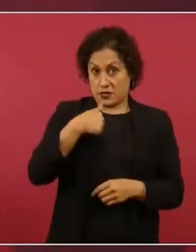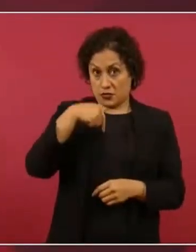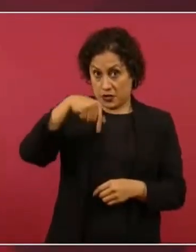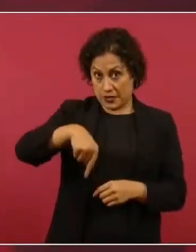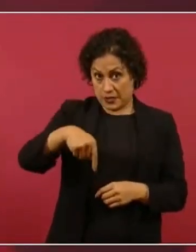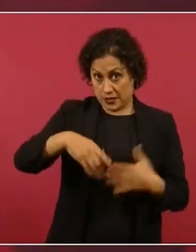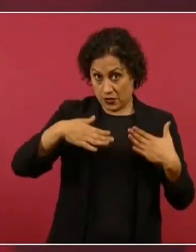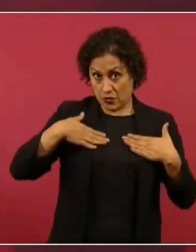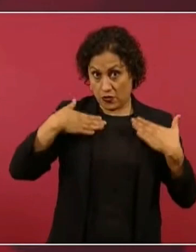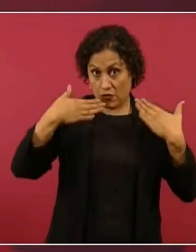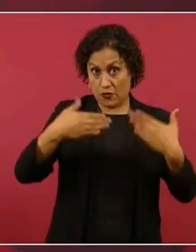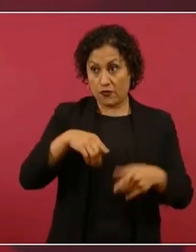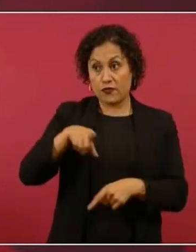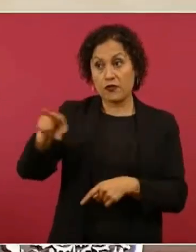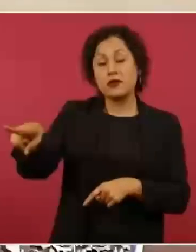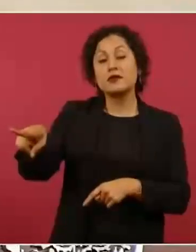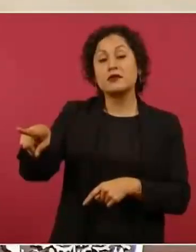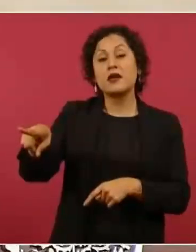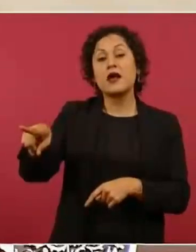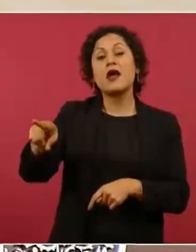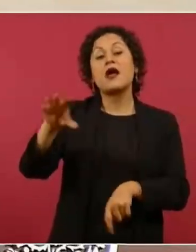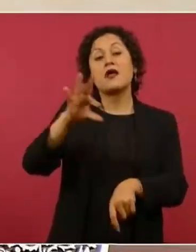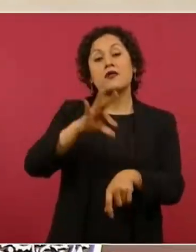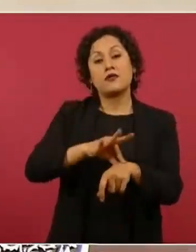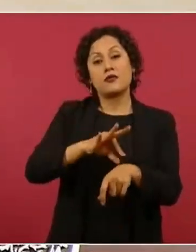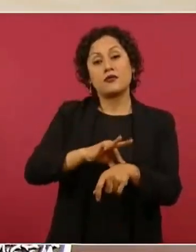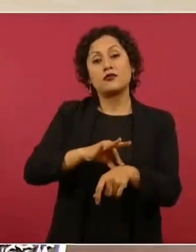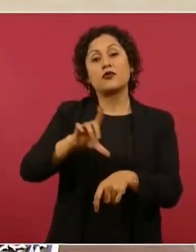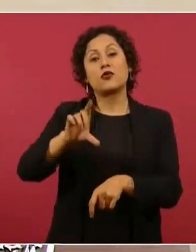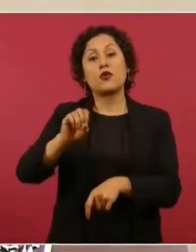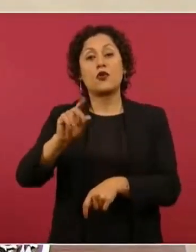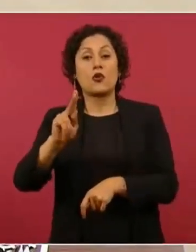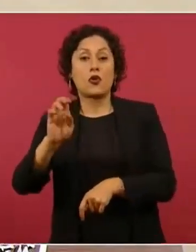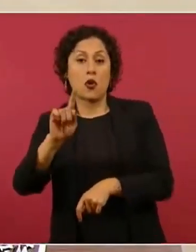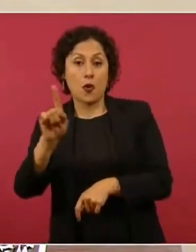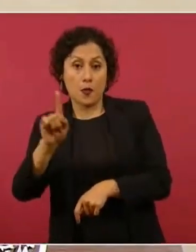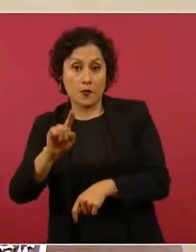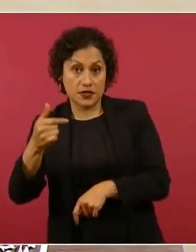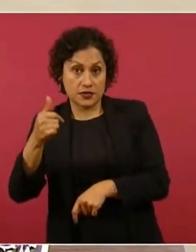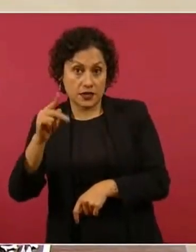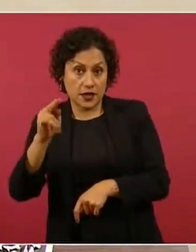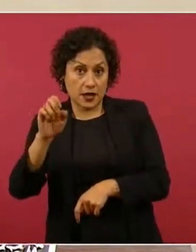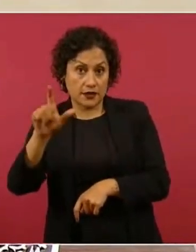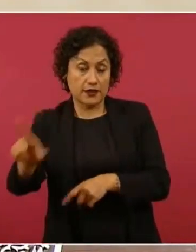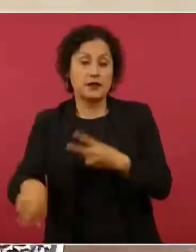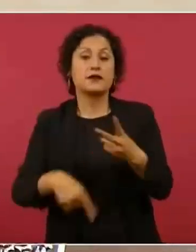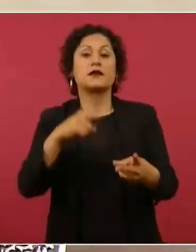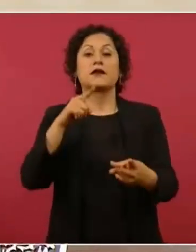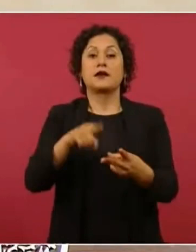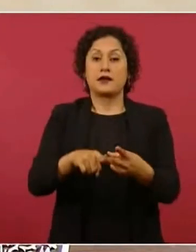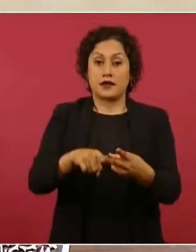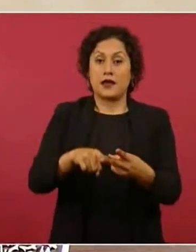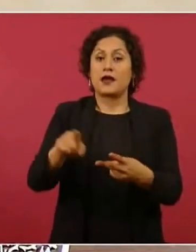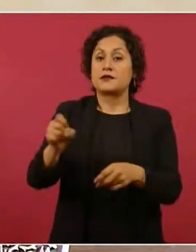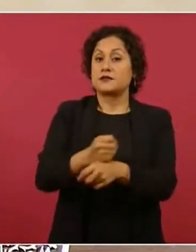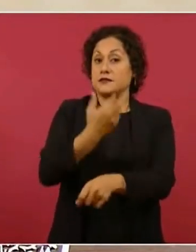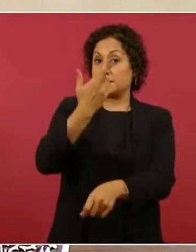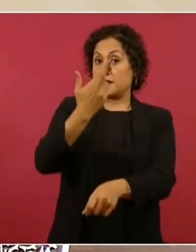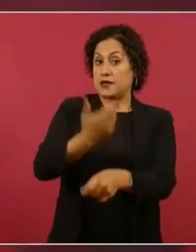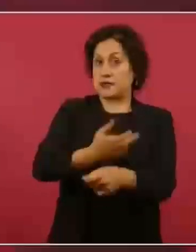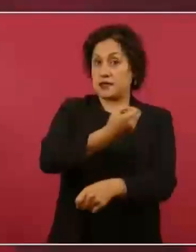Hugo López-Gatell y le tengo confianza al secretario de Salud,